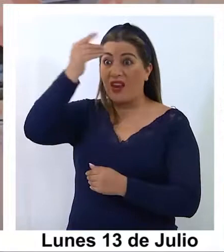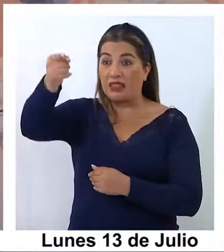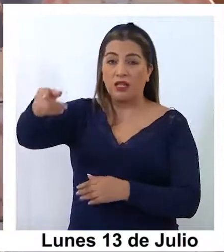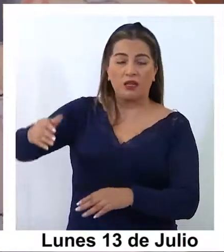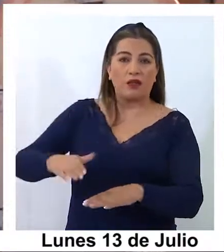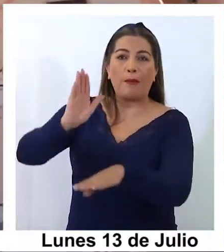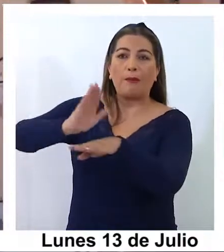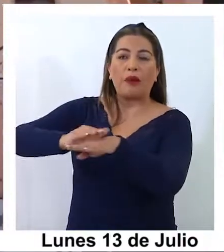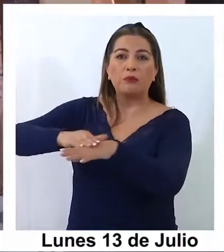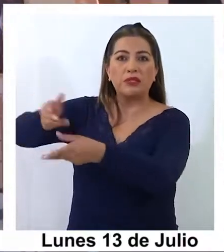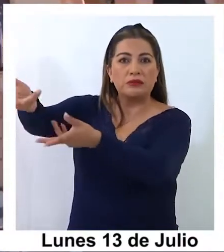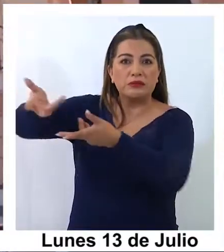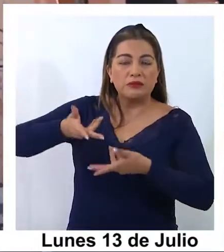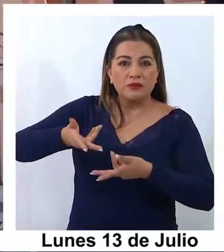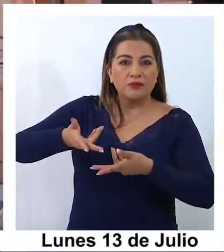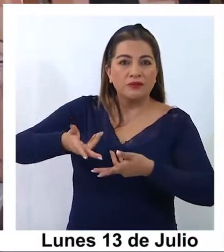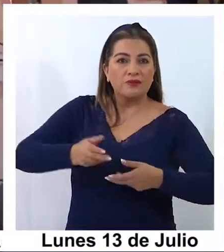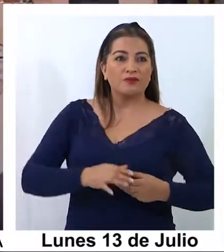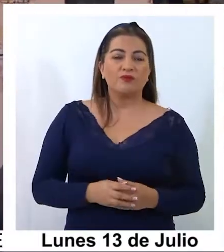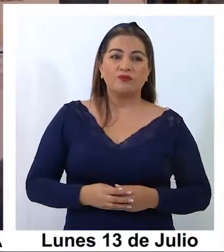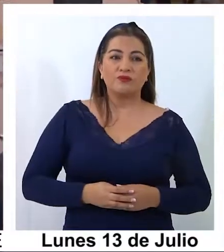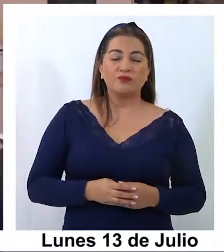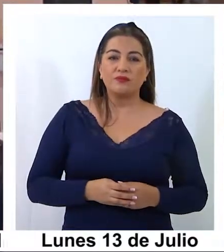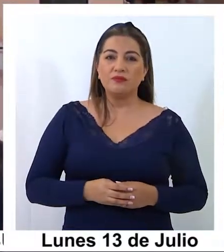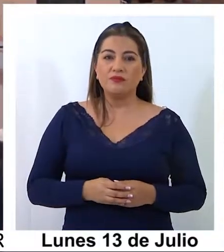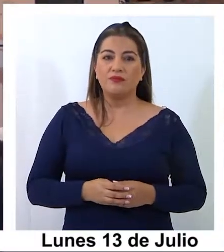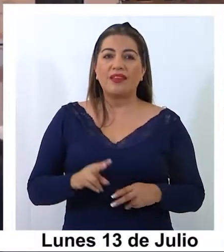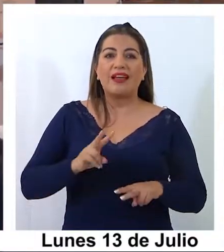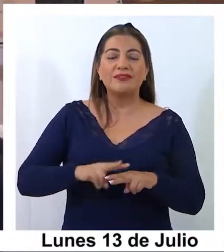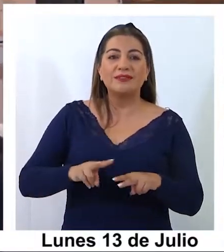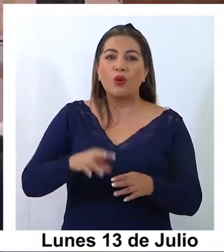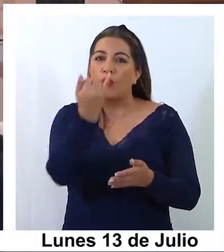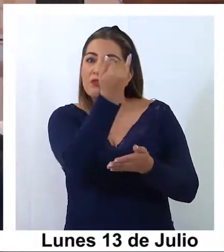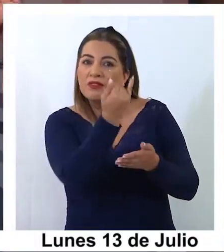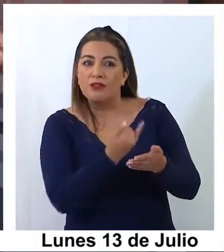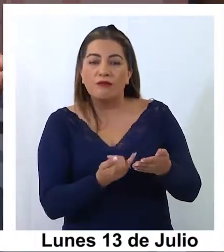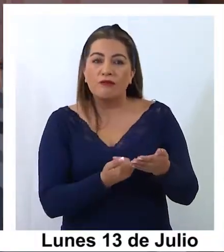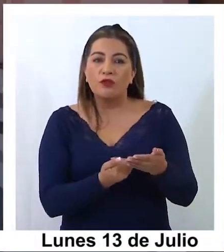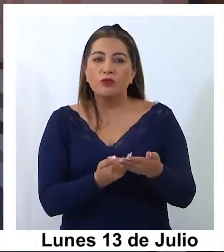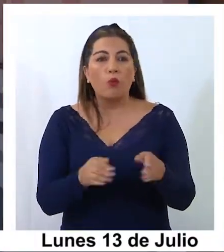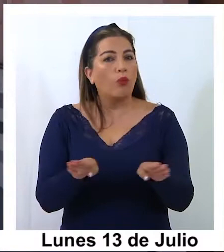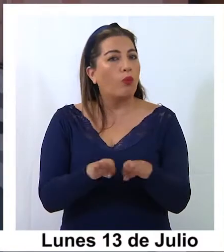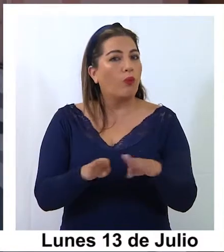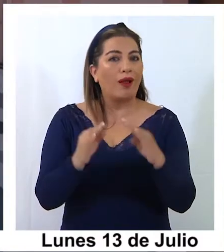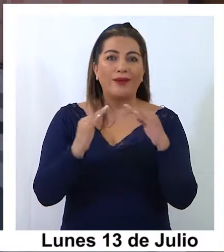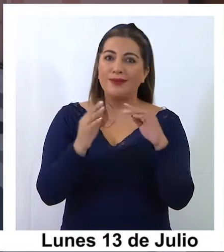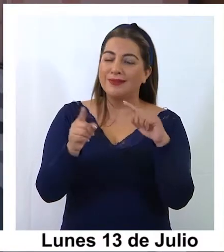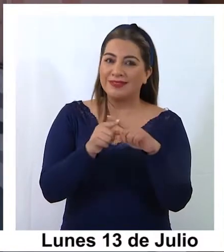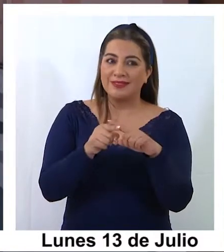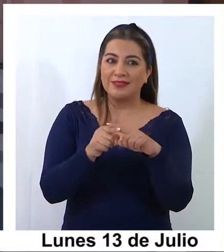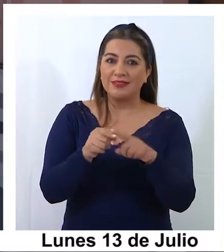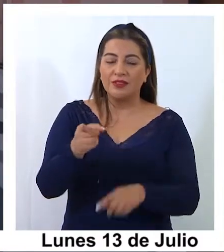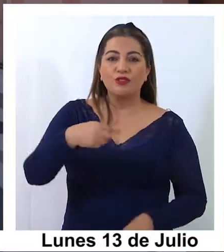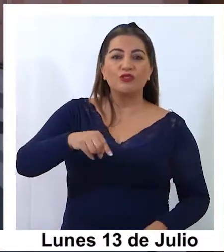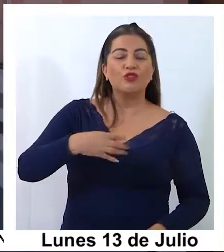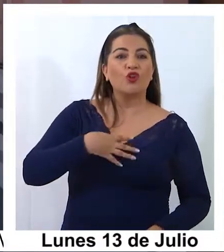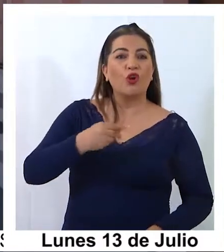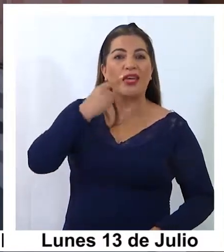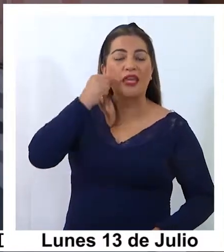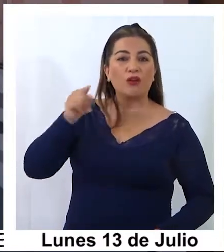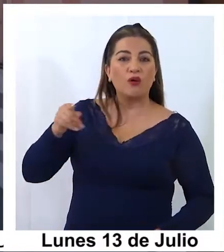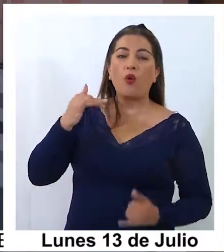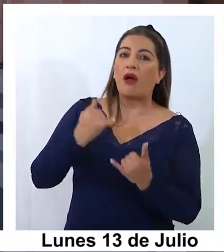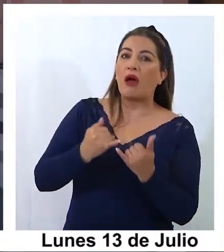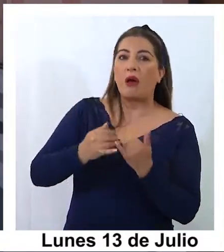que más o menos hiciera los trazos fundamentales de la iglesia. Y nosotros con mi hijo y más unos